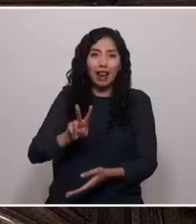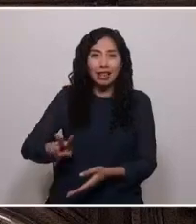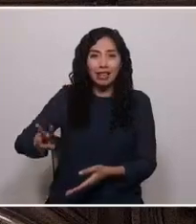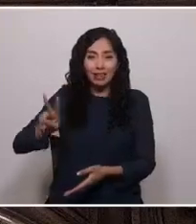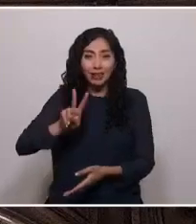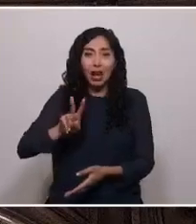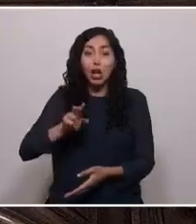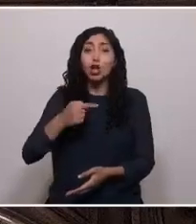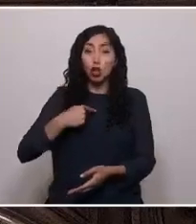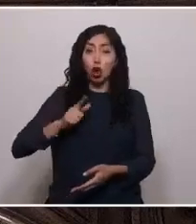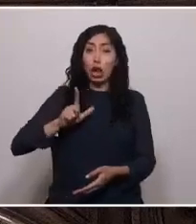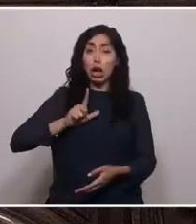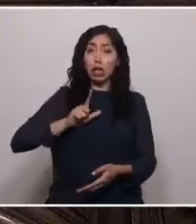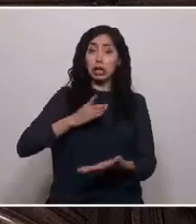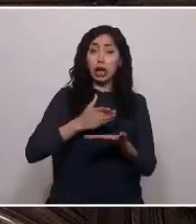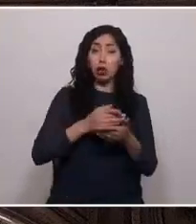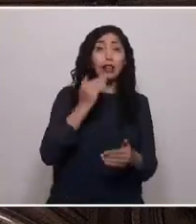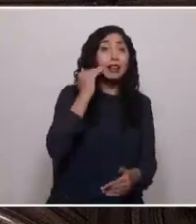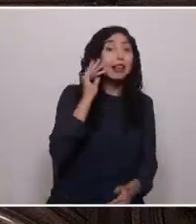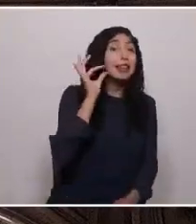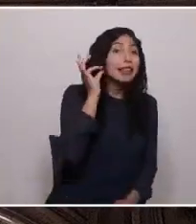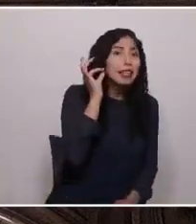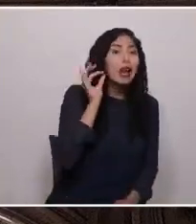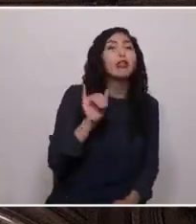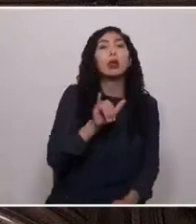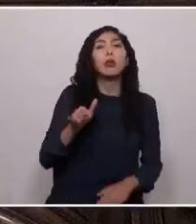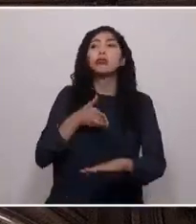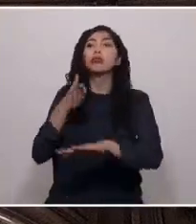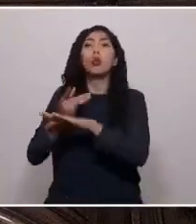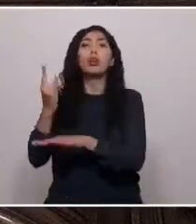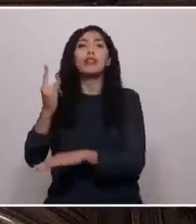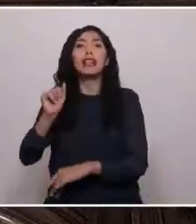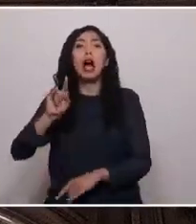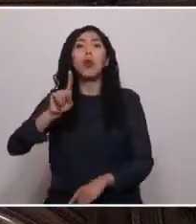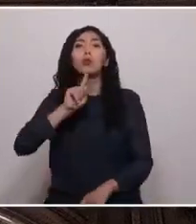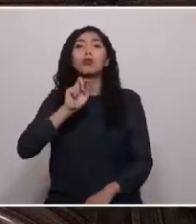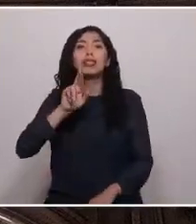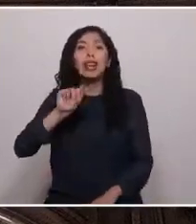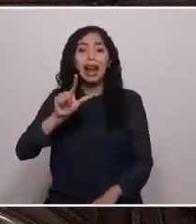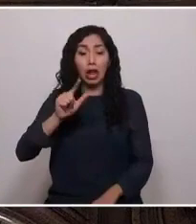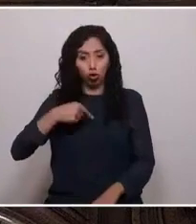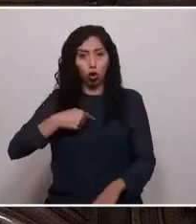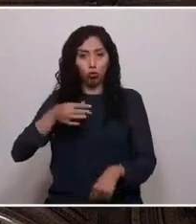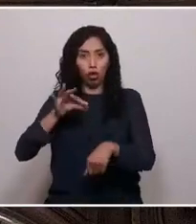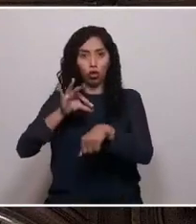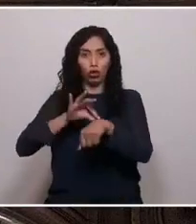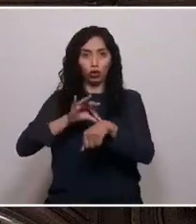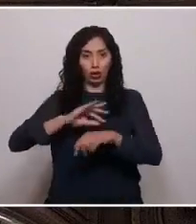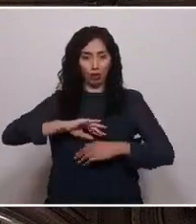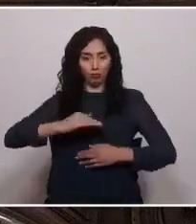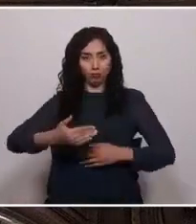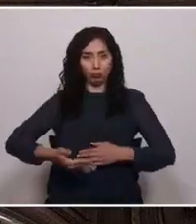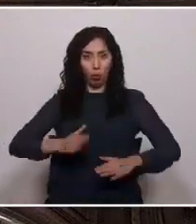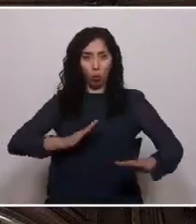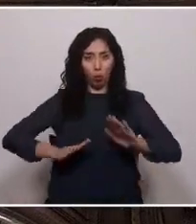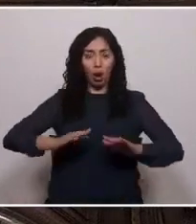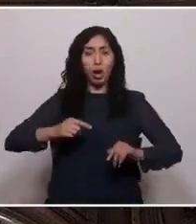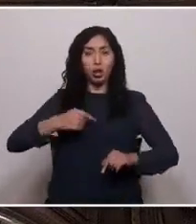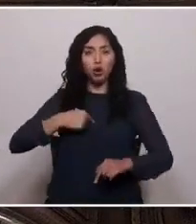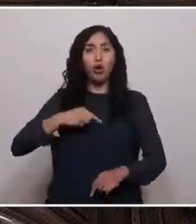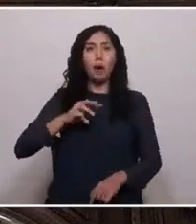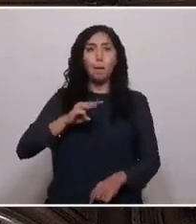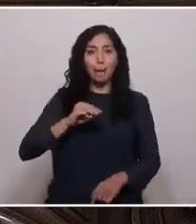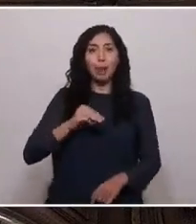y fui a la universidad austral donde me titulé de matrona. Soy mamá de Andes, de Ale Lautaro y